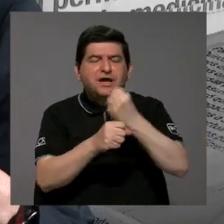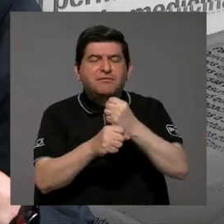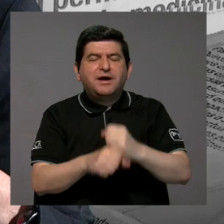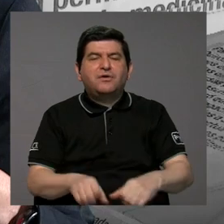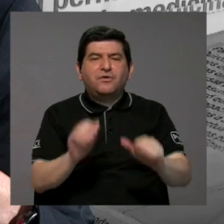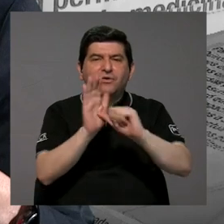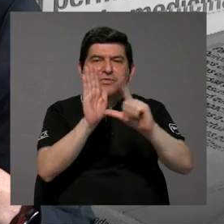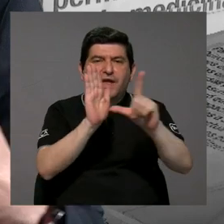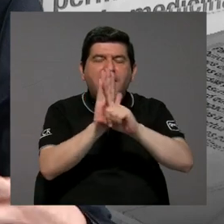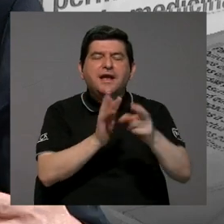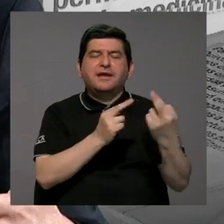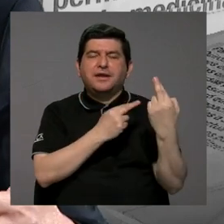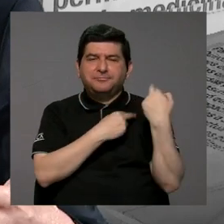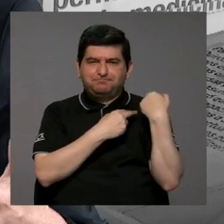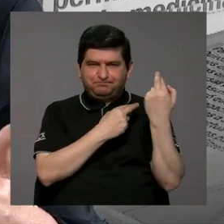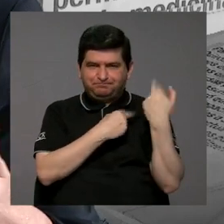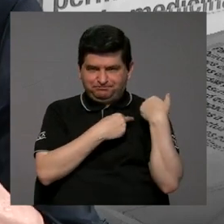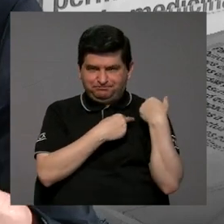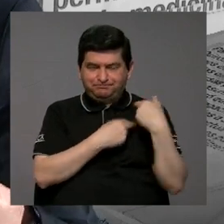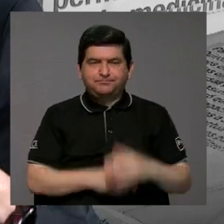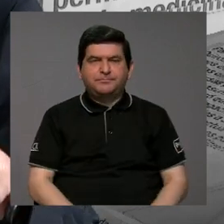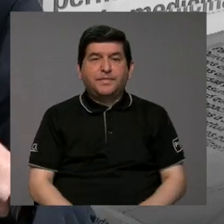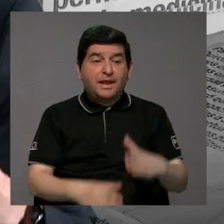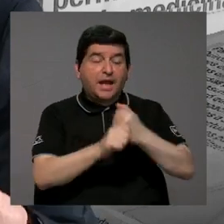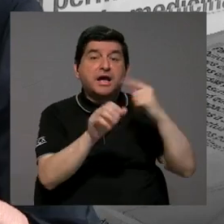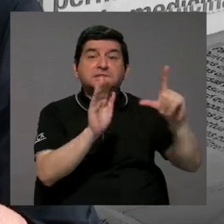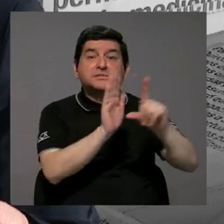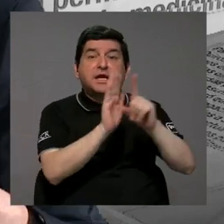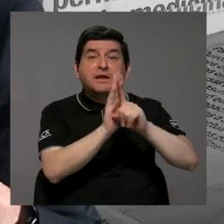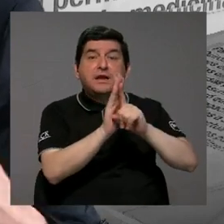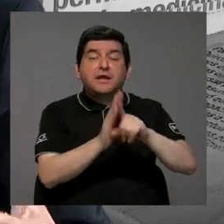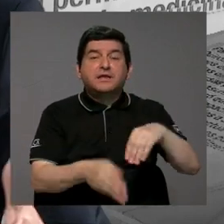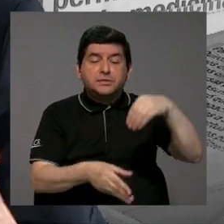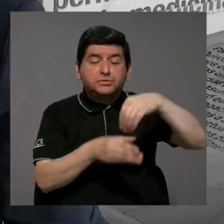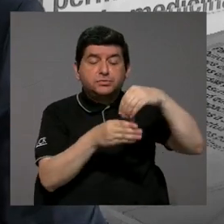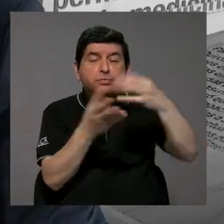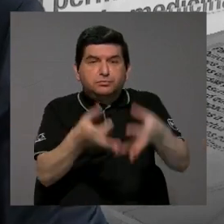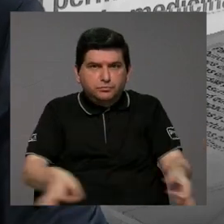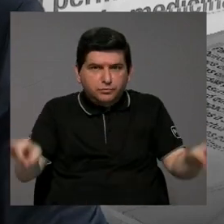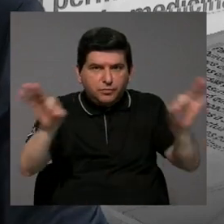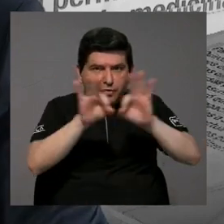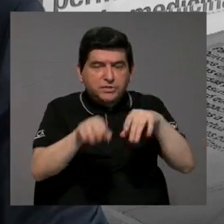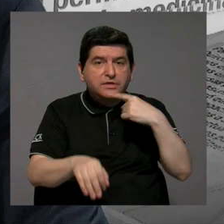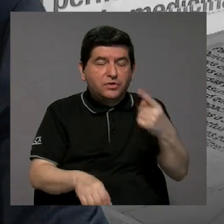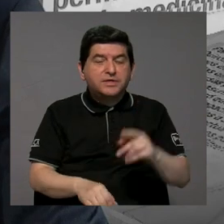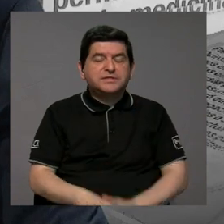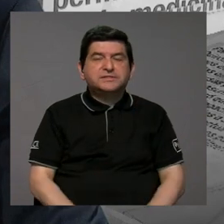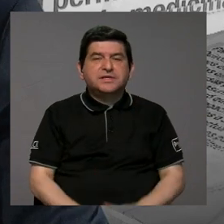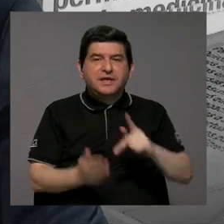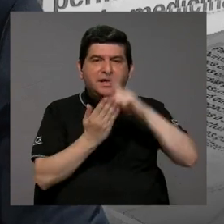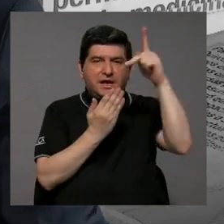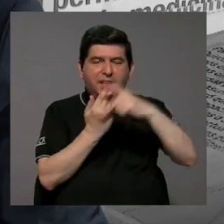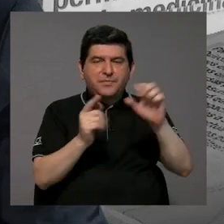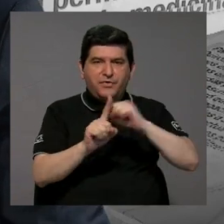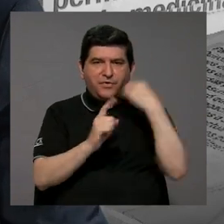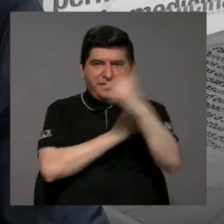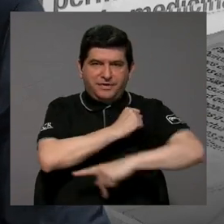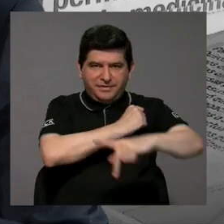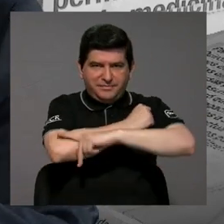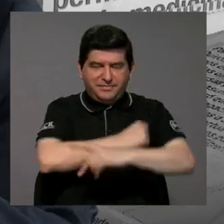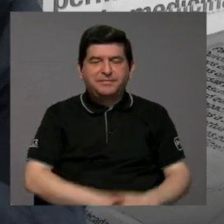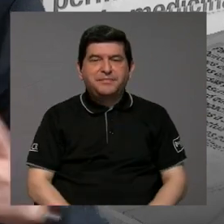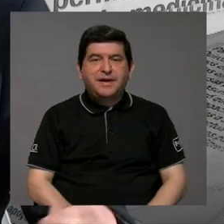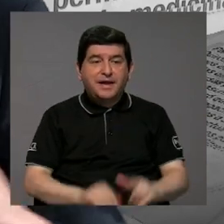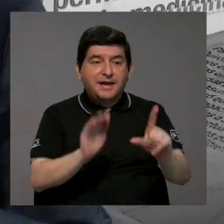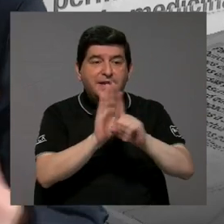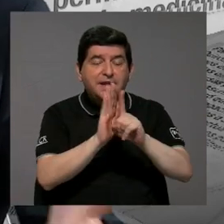más responsable, por ponerlo de alguna forma. Generan leyes sustantivas, llamamos nosotros en el programa Estado de la Nación. Es decir, son leyes